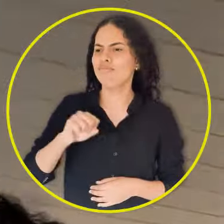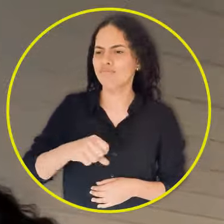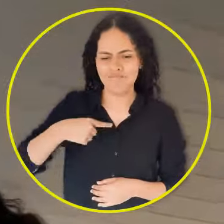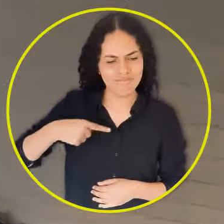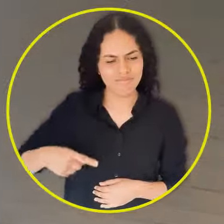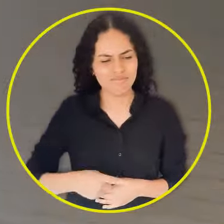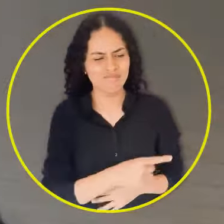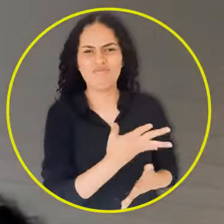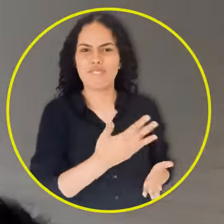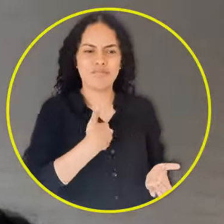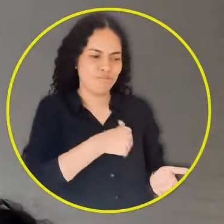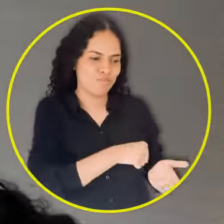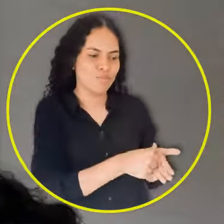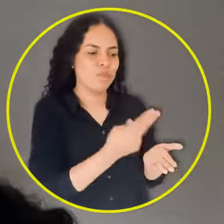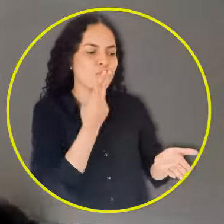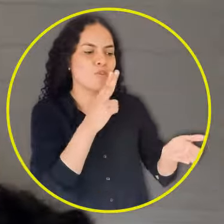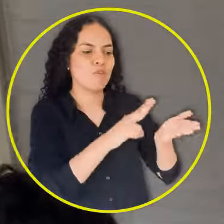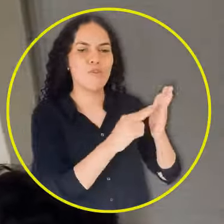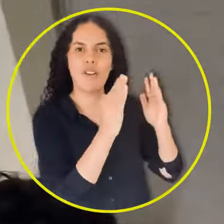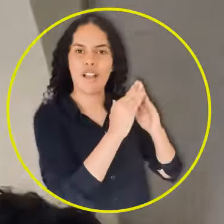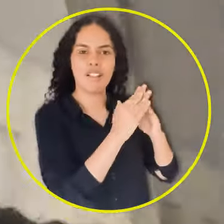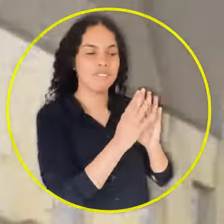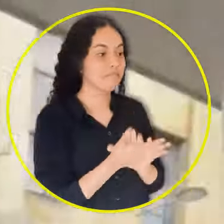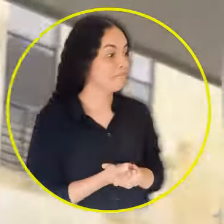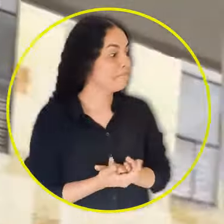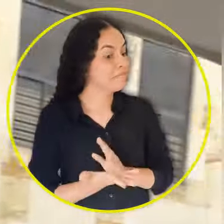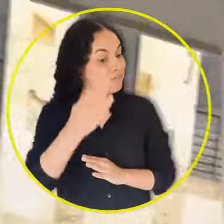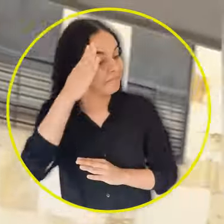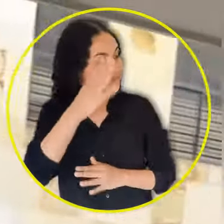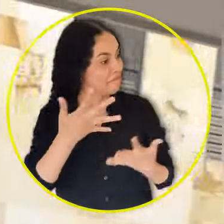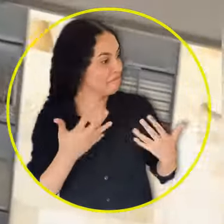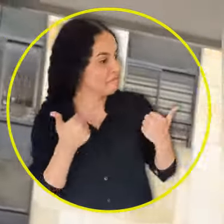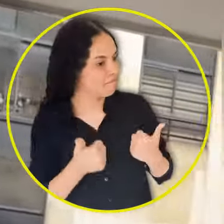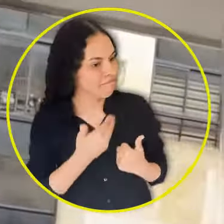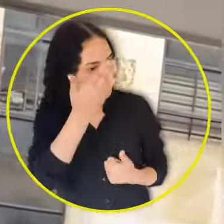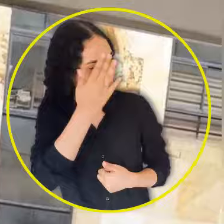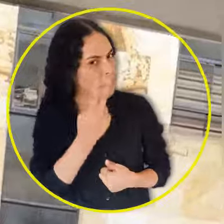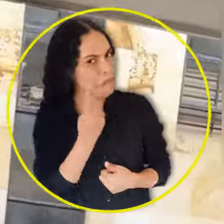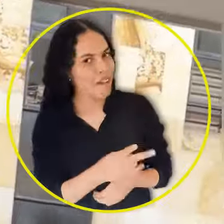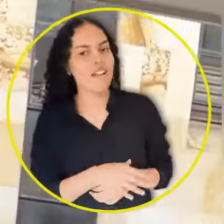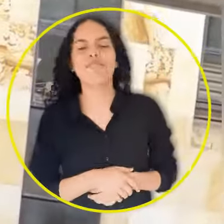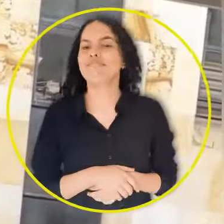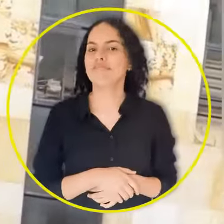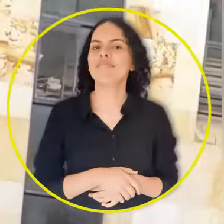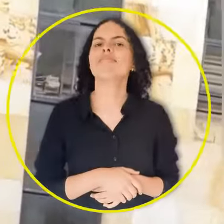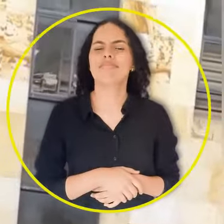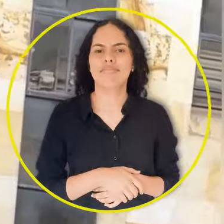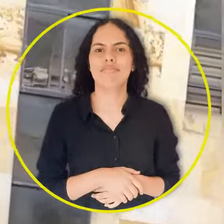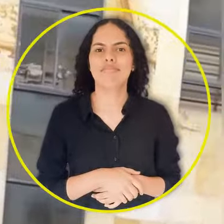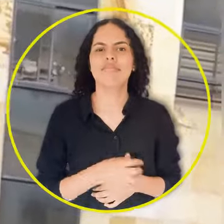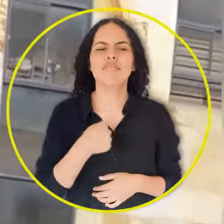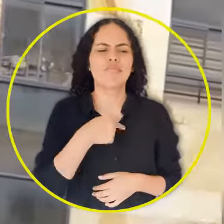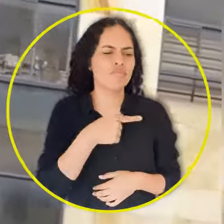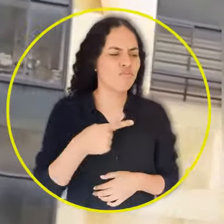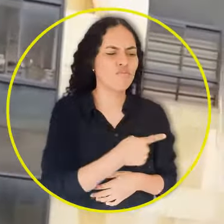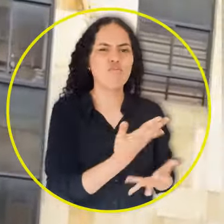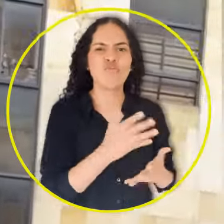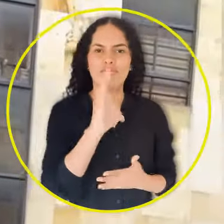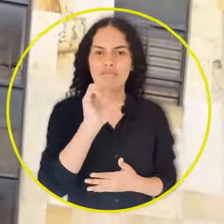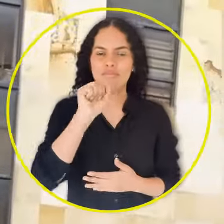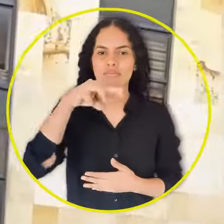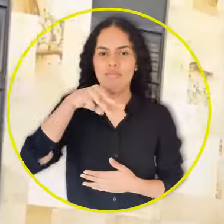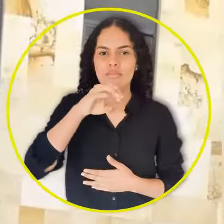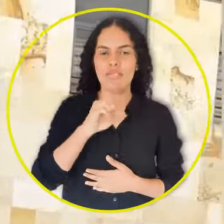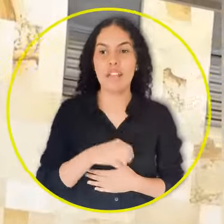Sí, sí, sí, yo acabo de salirte a la alcaldía y ya voy para el banco a pagar el predial. ¡Ale! ¡Ale! ¿Qué haces por acá? ¡Qué bueno verte! Vengo para el